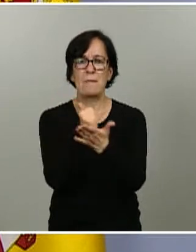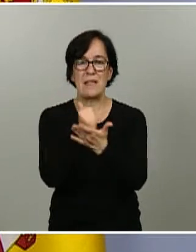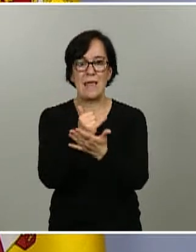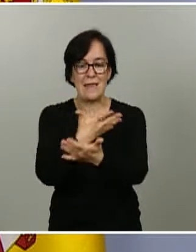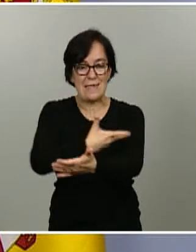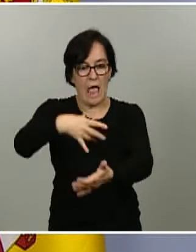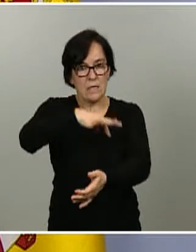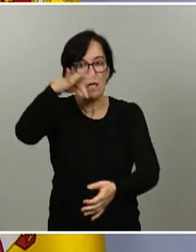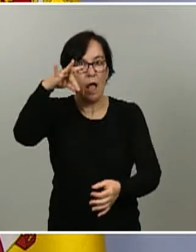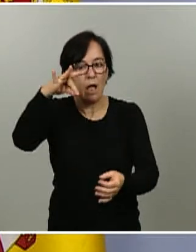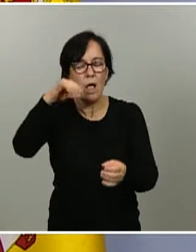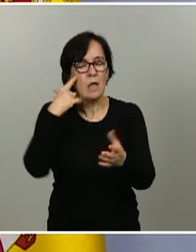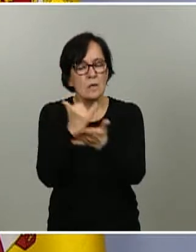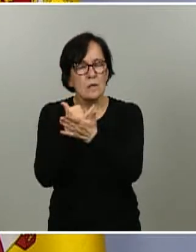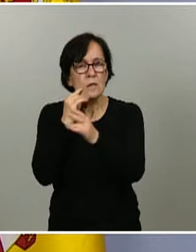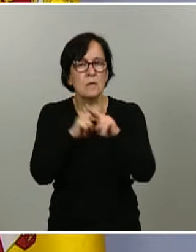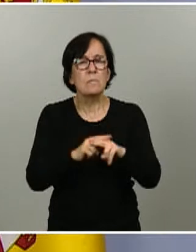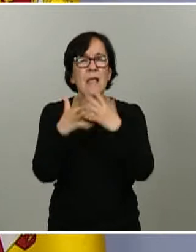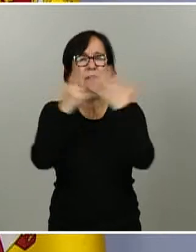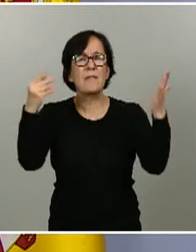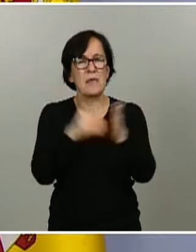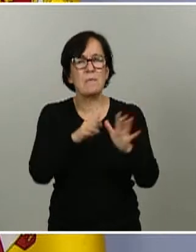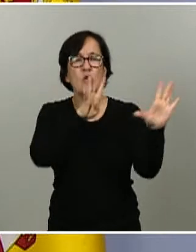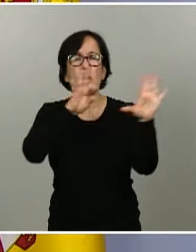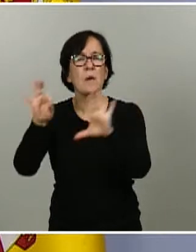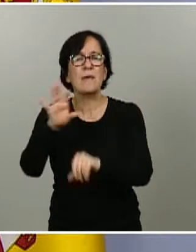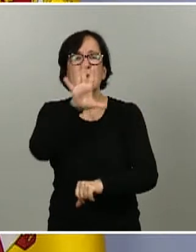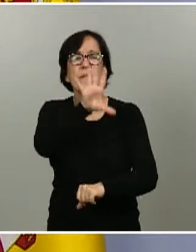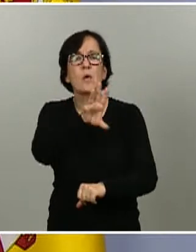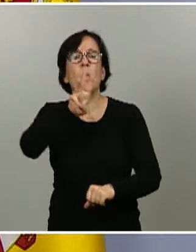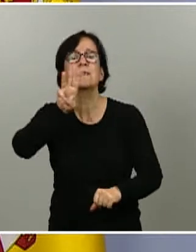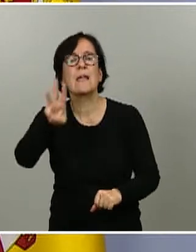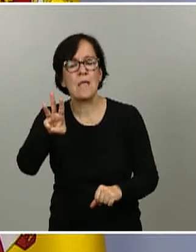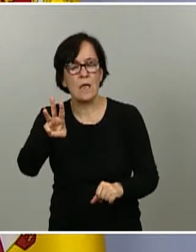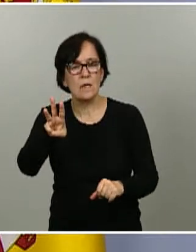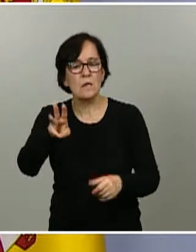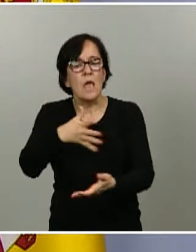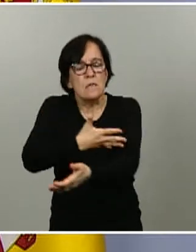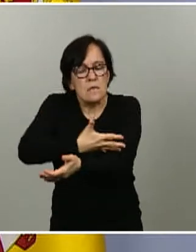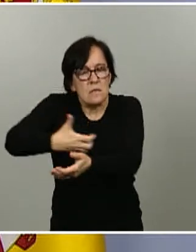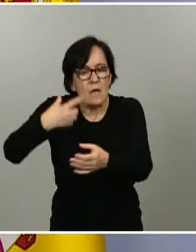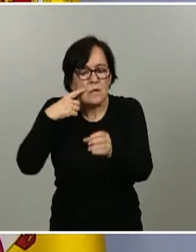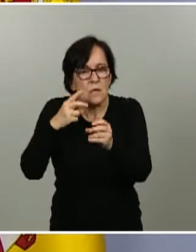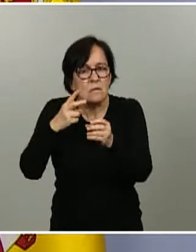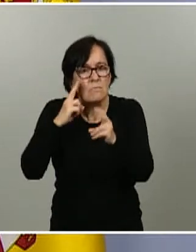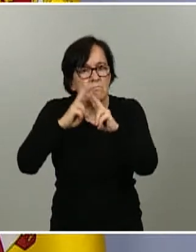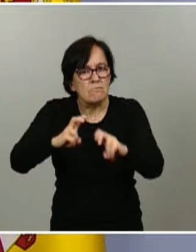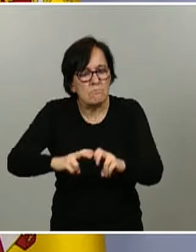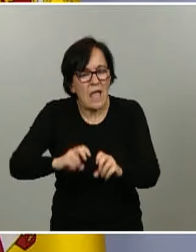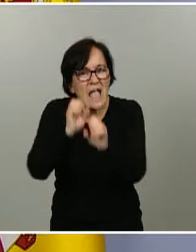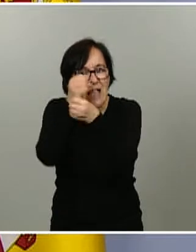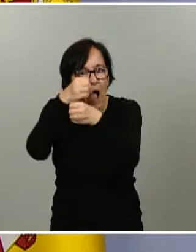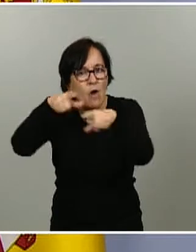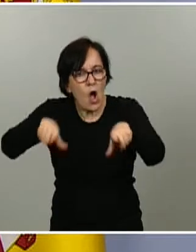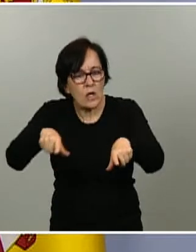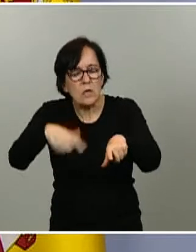Tenemos, en concreto, 16.953 muestras de sangre analizadas en laboratorio y lo que hemos